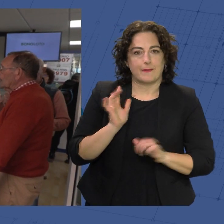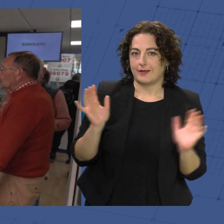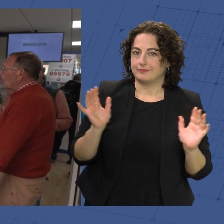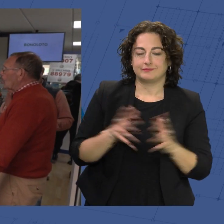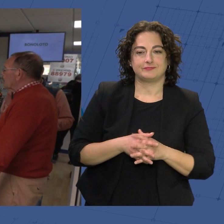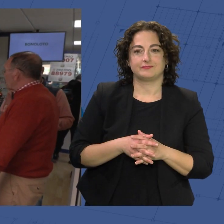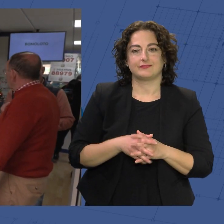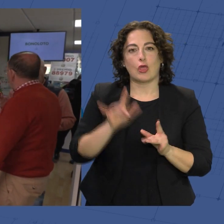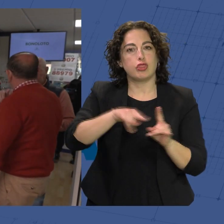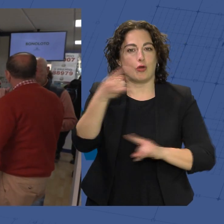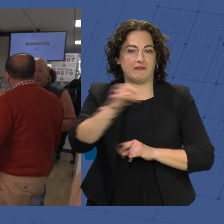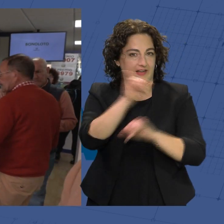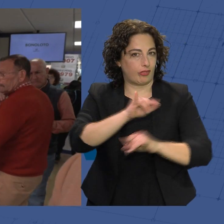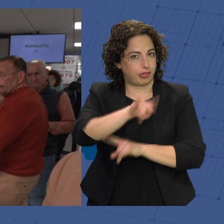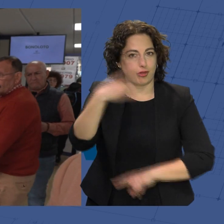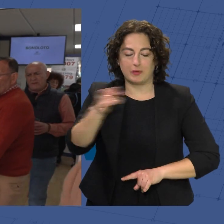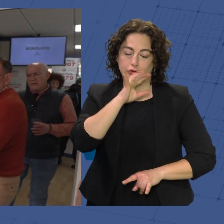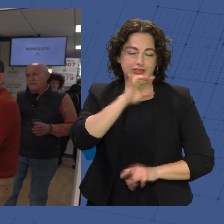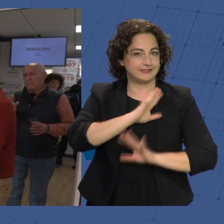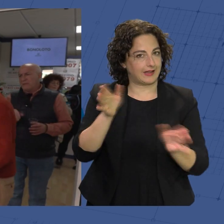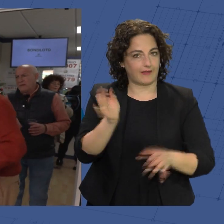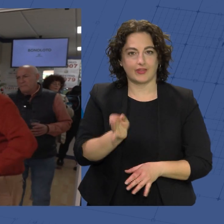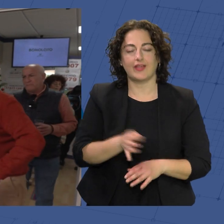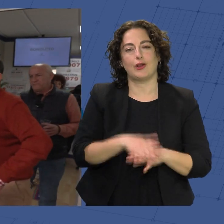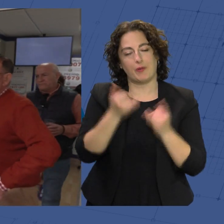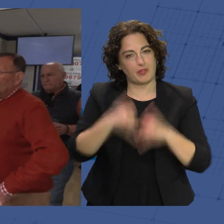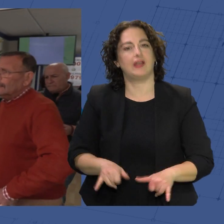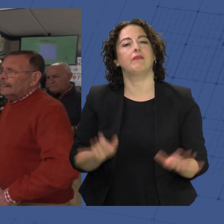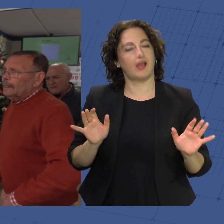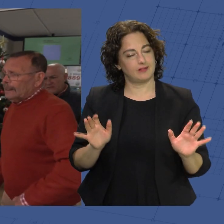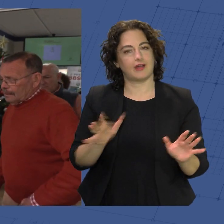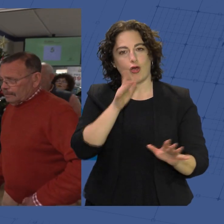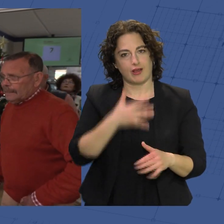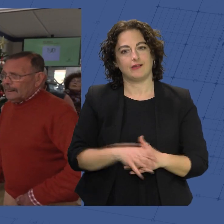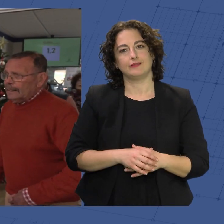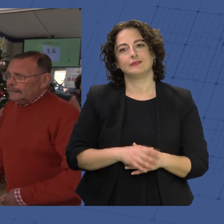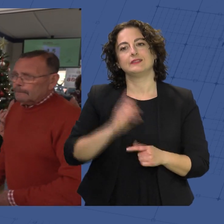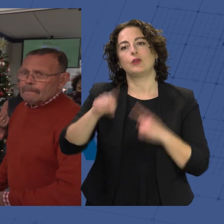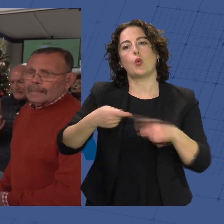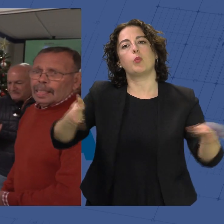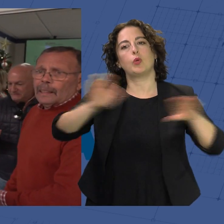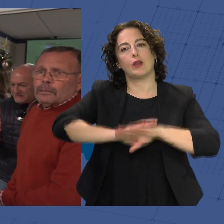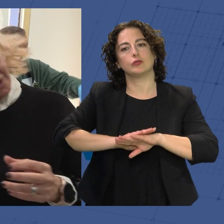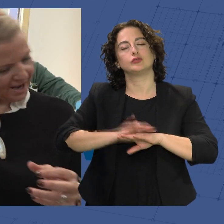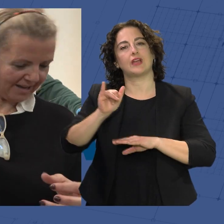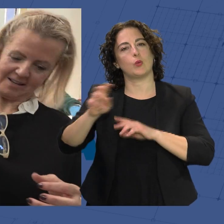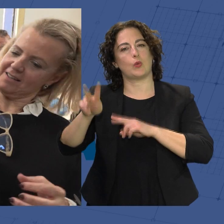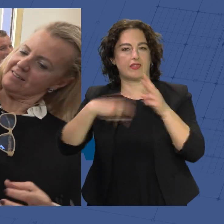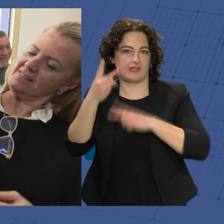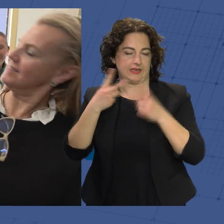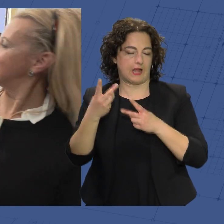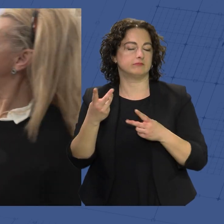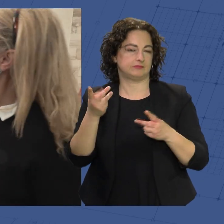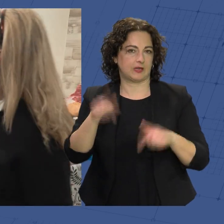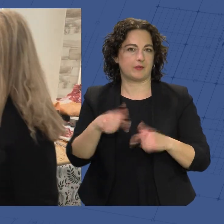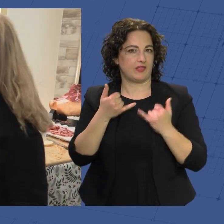sea, doblemente feliz. Estoy muy contenta, la verdad. Lo vamos a celebrar ahora, y luego esta noche que ya tenemos una cena prevista, pues lo vamos a